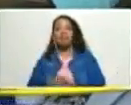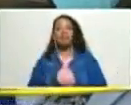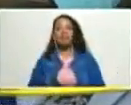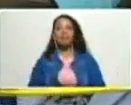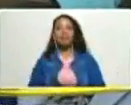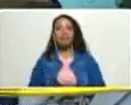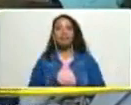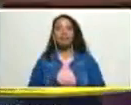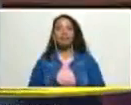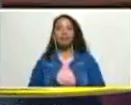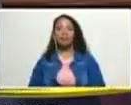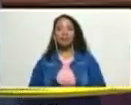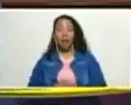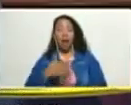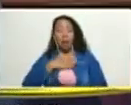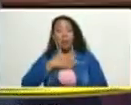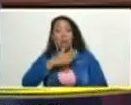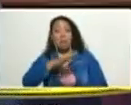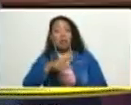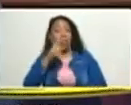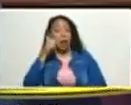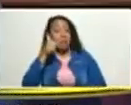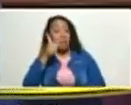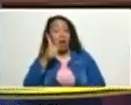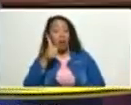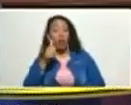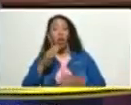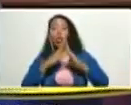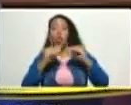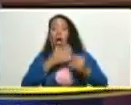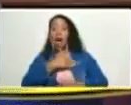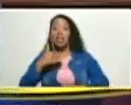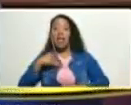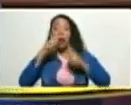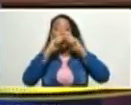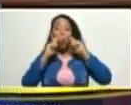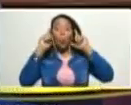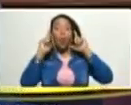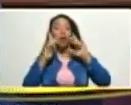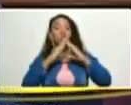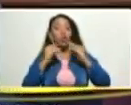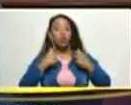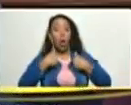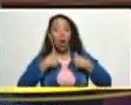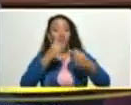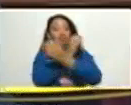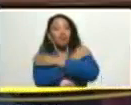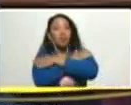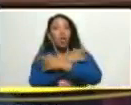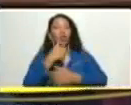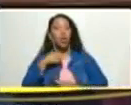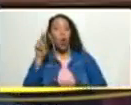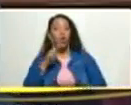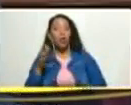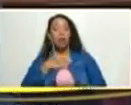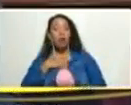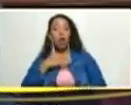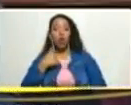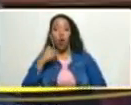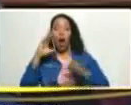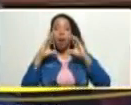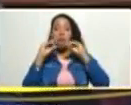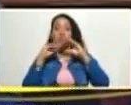me parece bien todo el que quiera usar tapabocas bienvenido lo felicito yo uso también el mío pero ahora estoy hablando